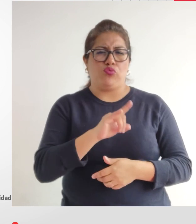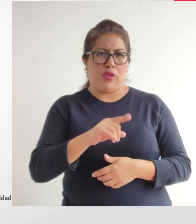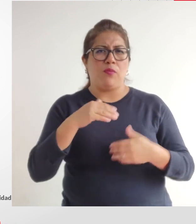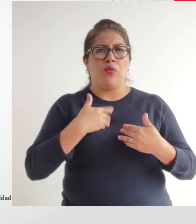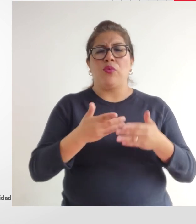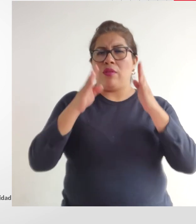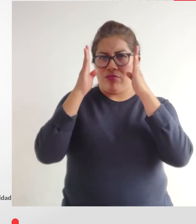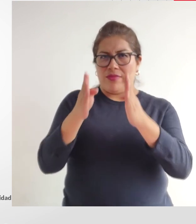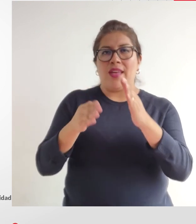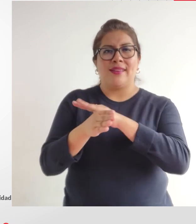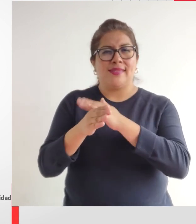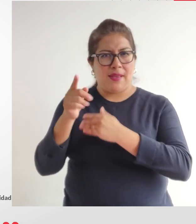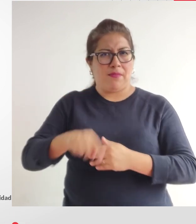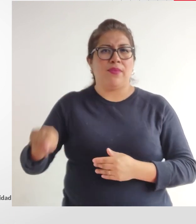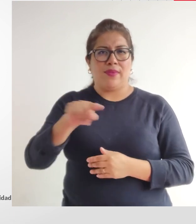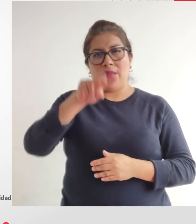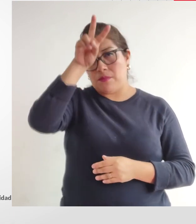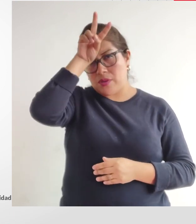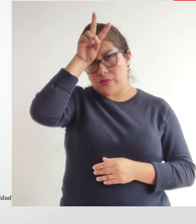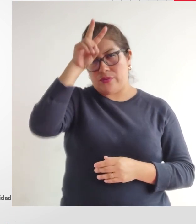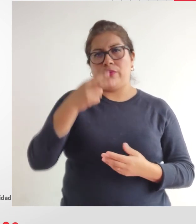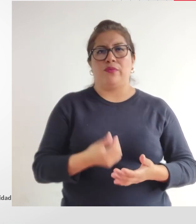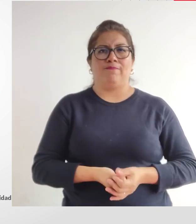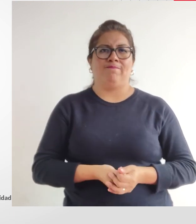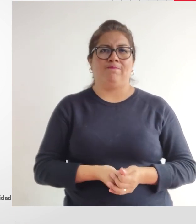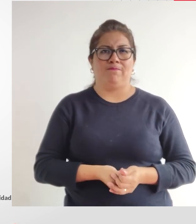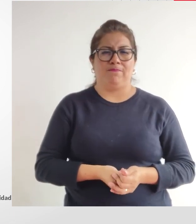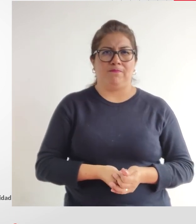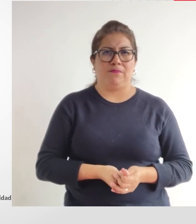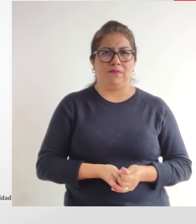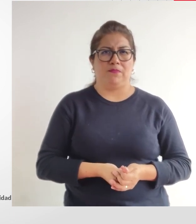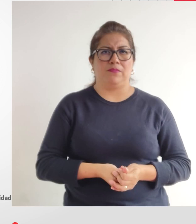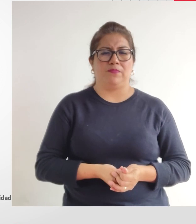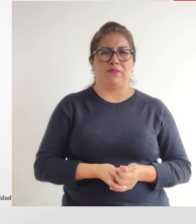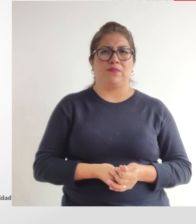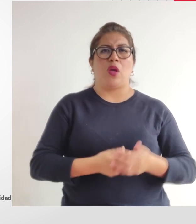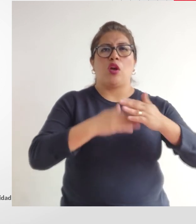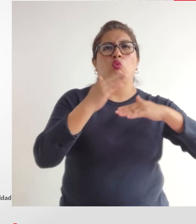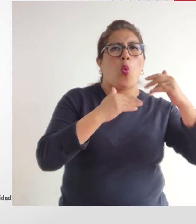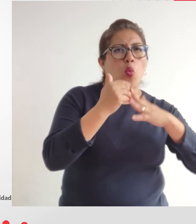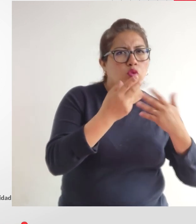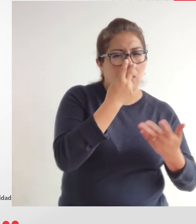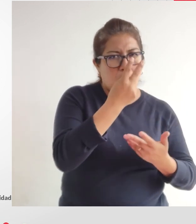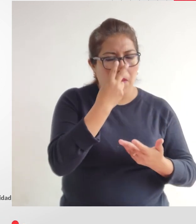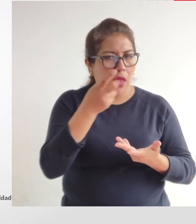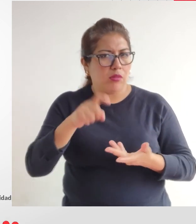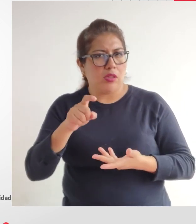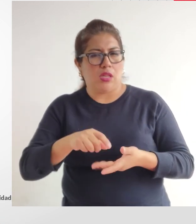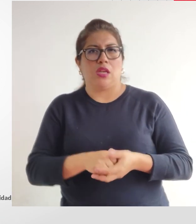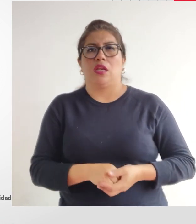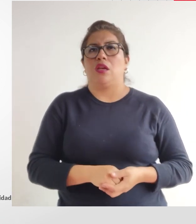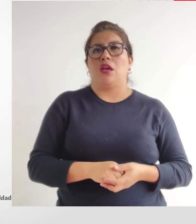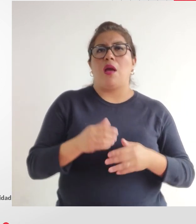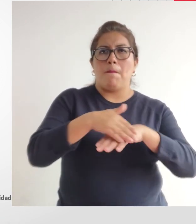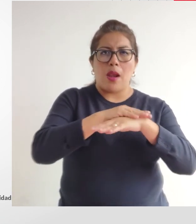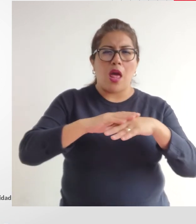atender las mejoras de la accesibilidad a nivel nacional accesibilidad física primero y también para